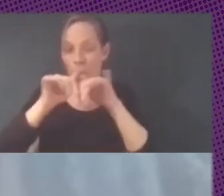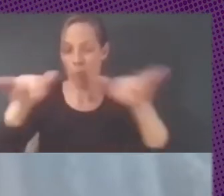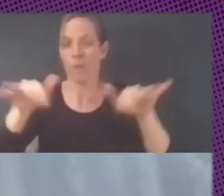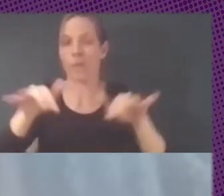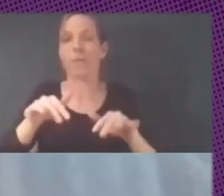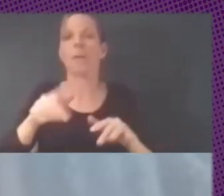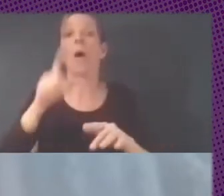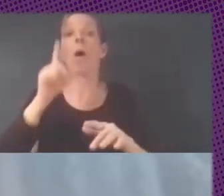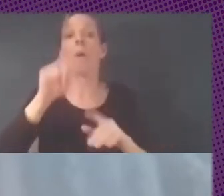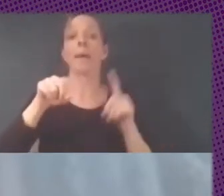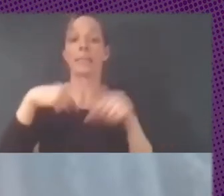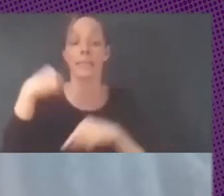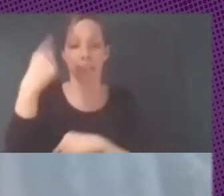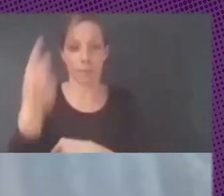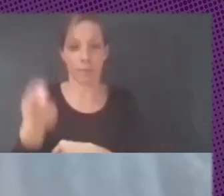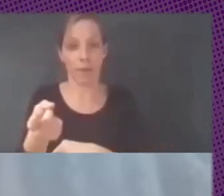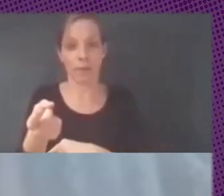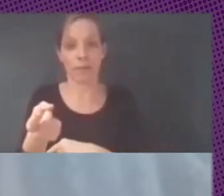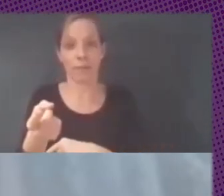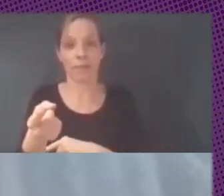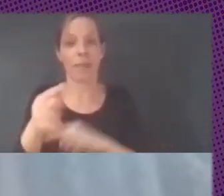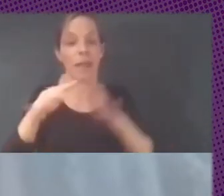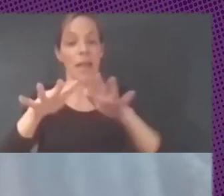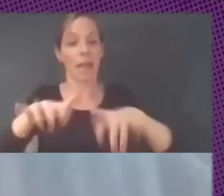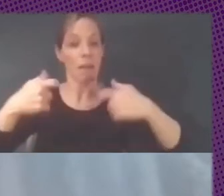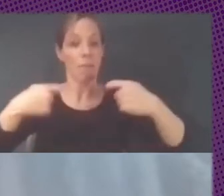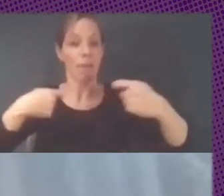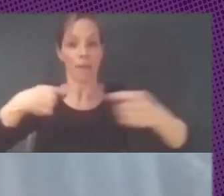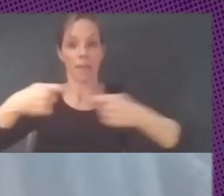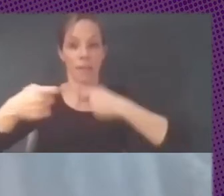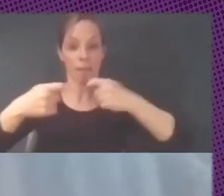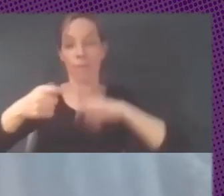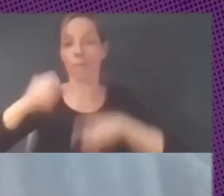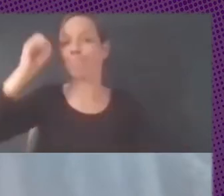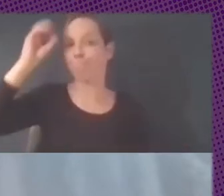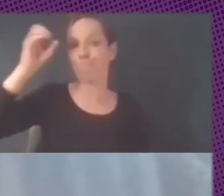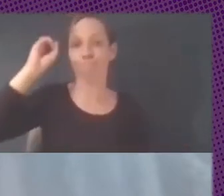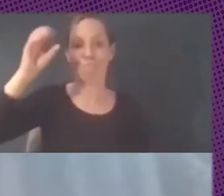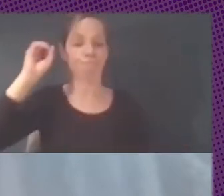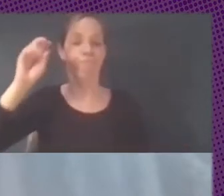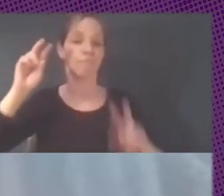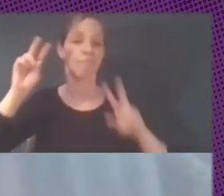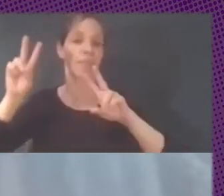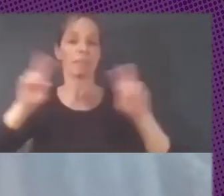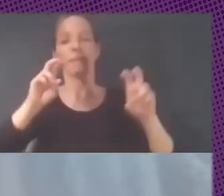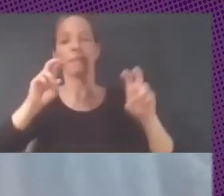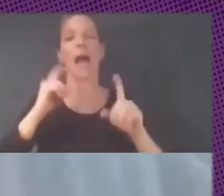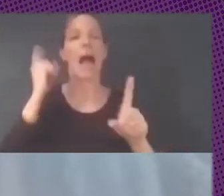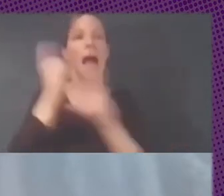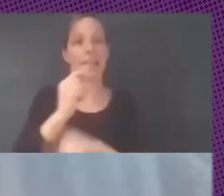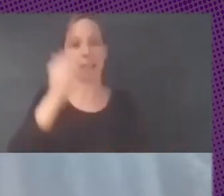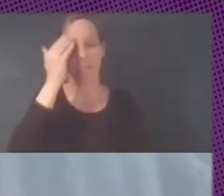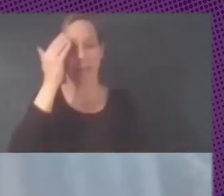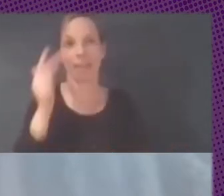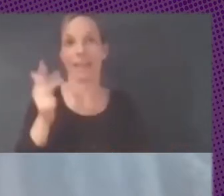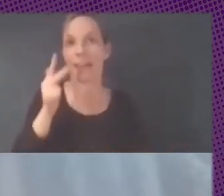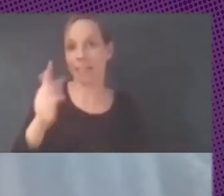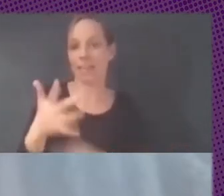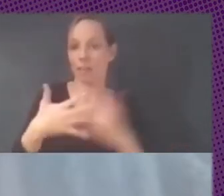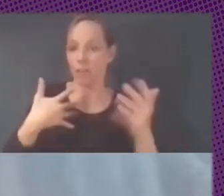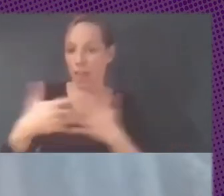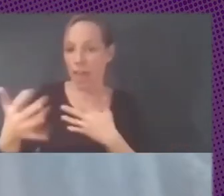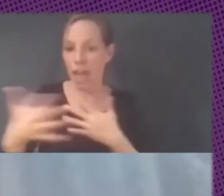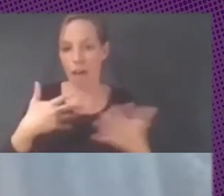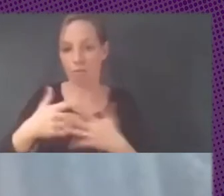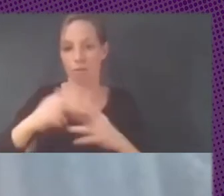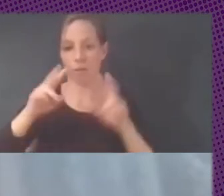escándalo para ellos pero al mes estaba la cámara de comercio haciendo charlas sobre antipiratería derechos de autores no sé cuánto por todos